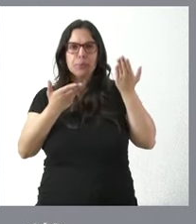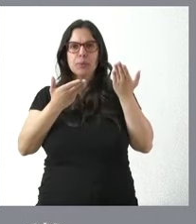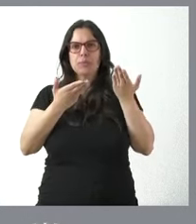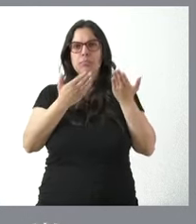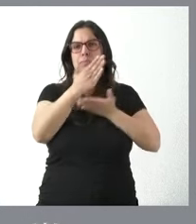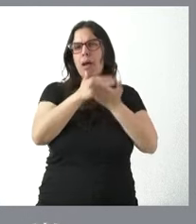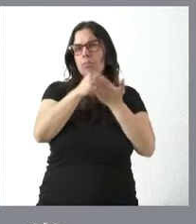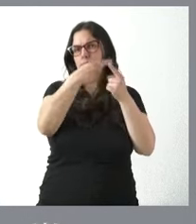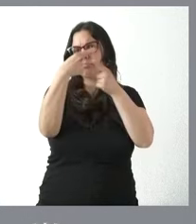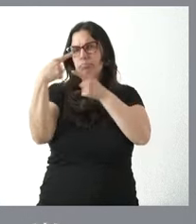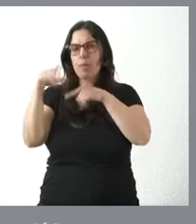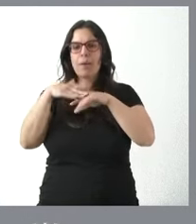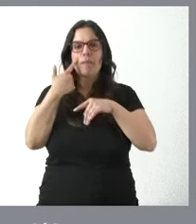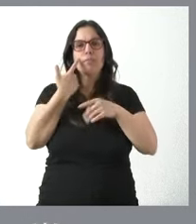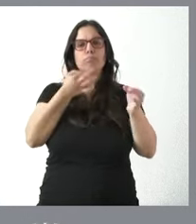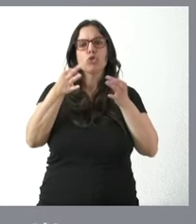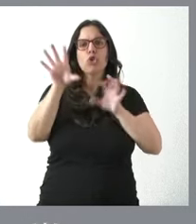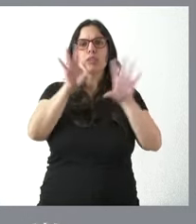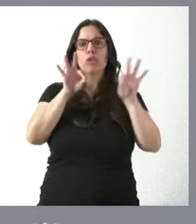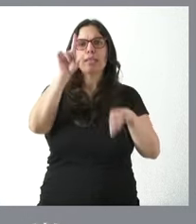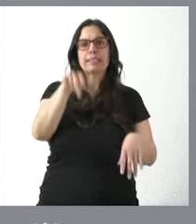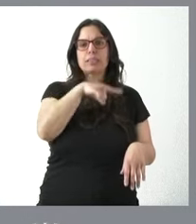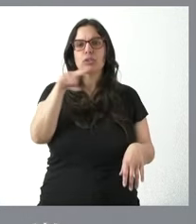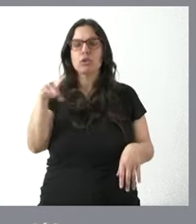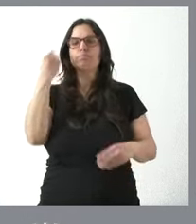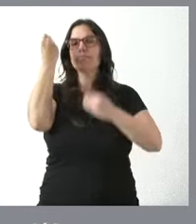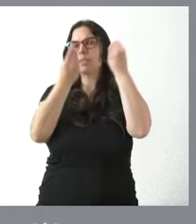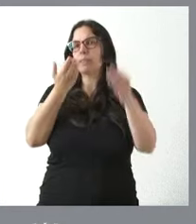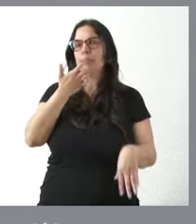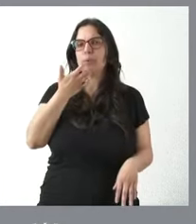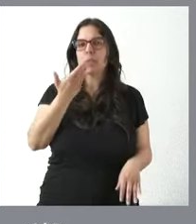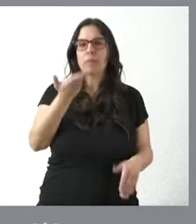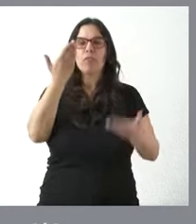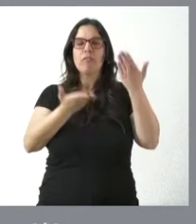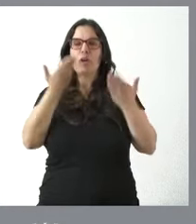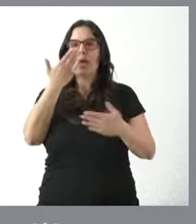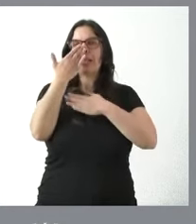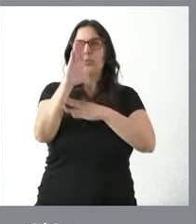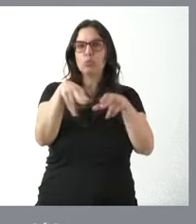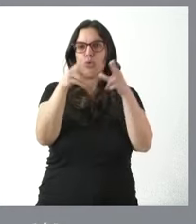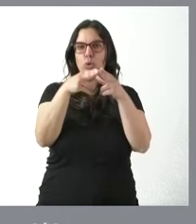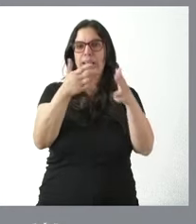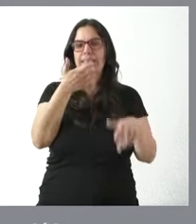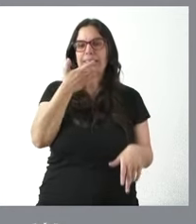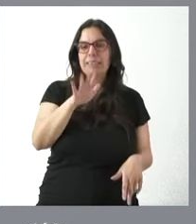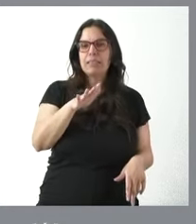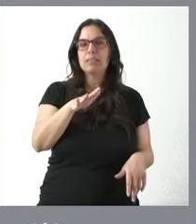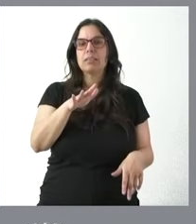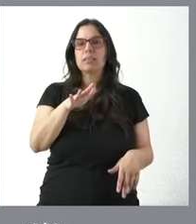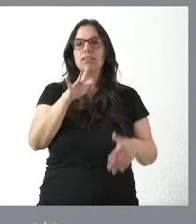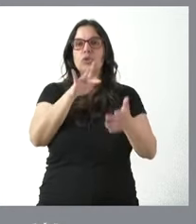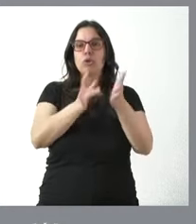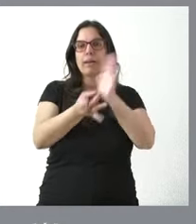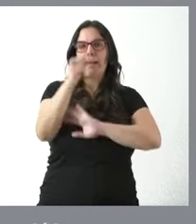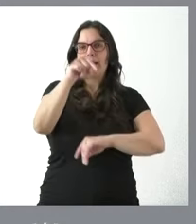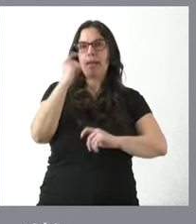para un protocolo de selección, entre lo que se tendrá en cuenta la valoración de la actitud social ante las reintroducciones,